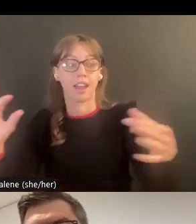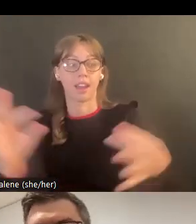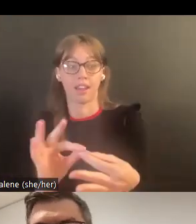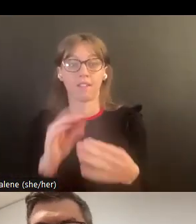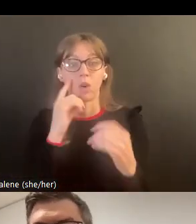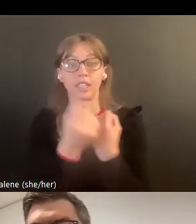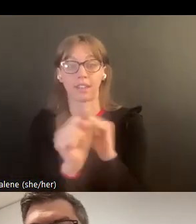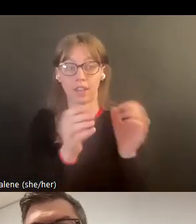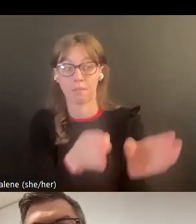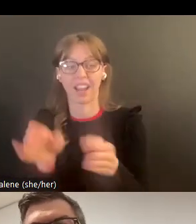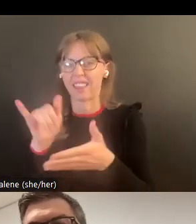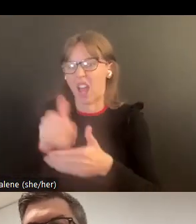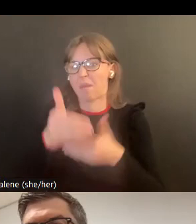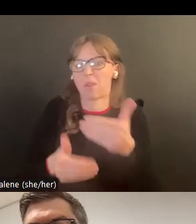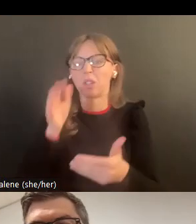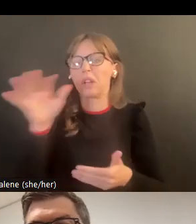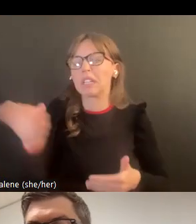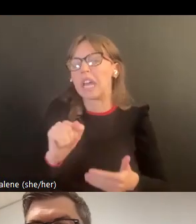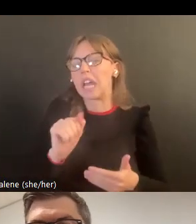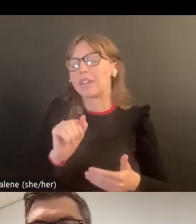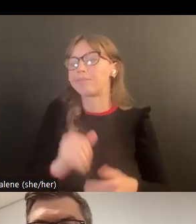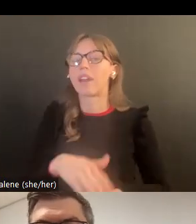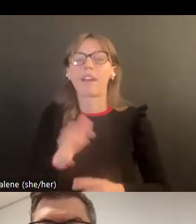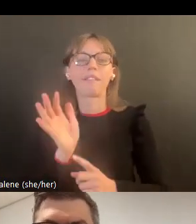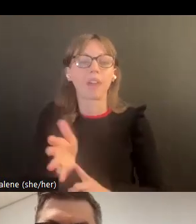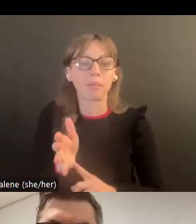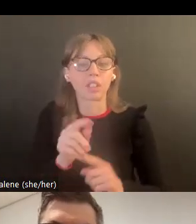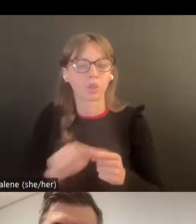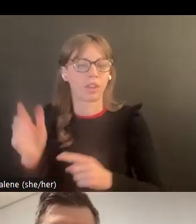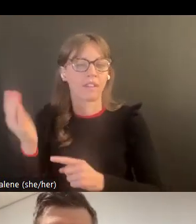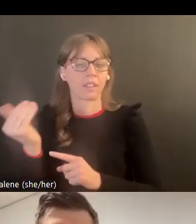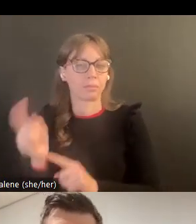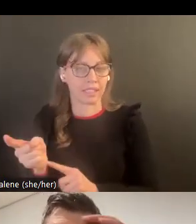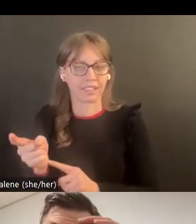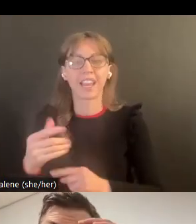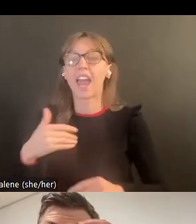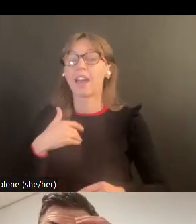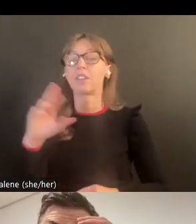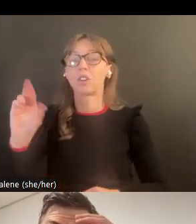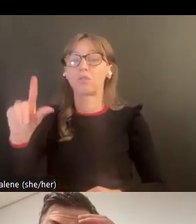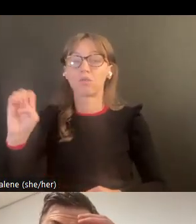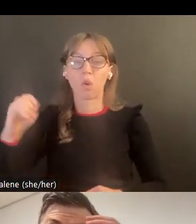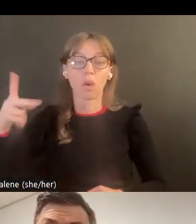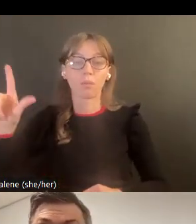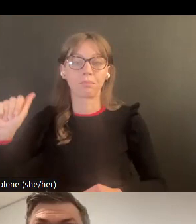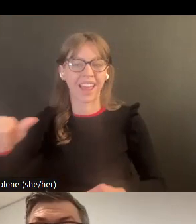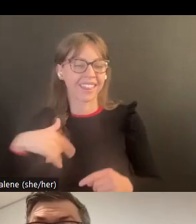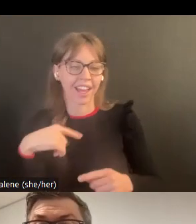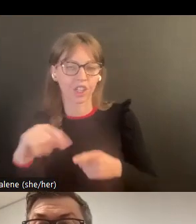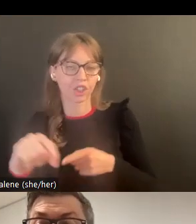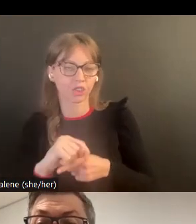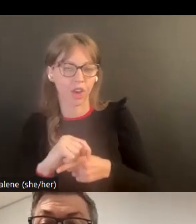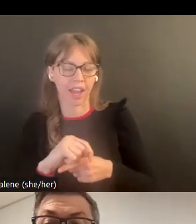asesoramiento y la comunidad, la agencia de comunidad comunitario, pues ese proceso puede tomar entre 5 a 15 minutos. En sí, lo que